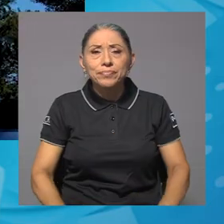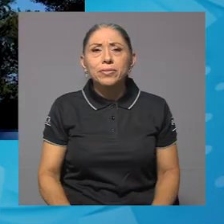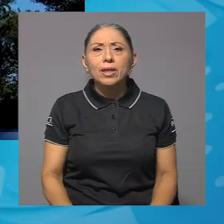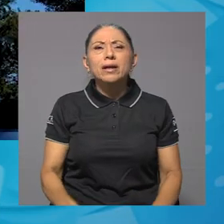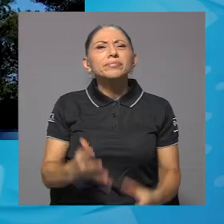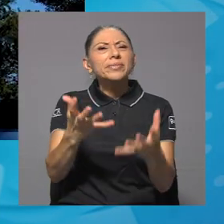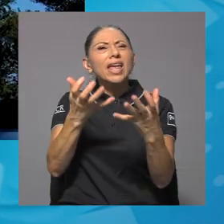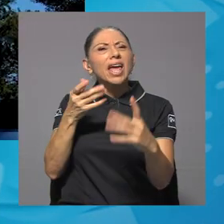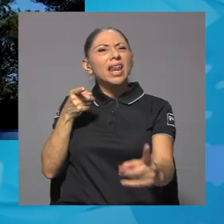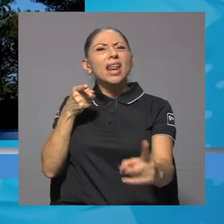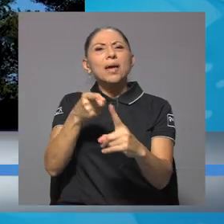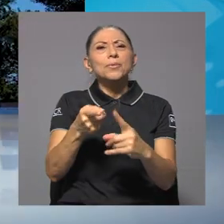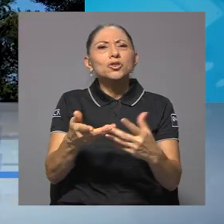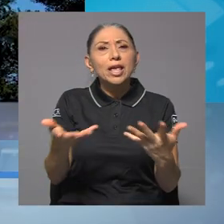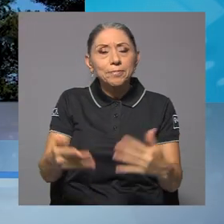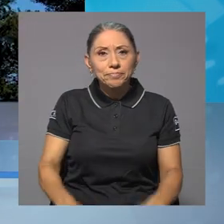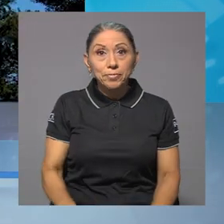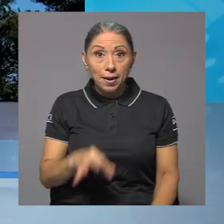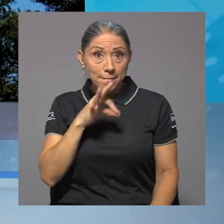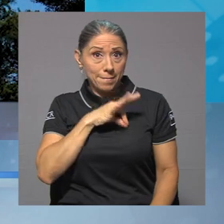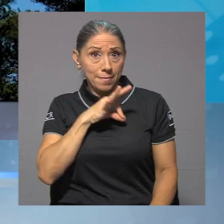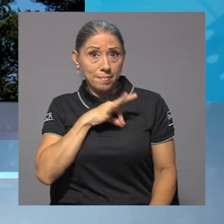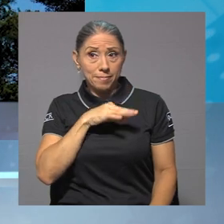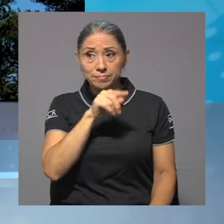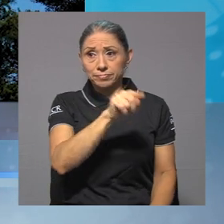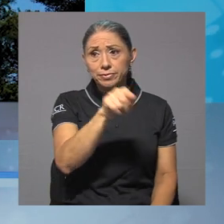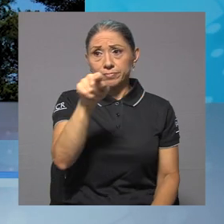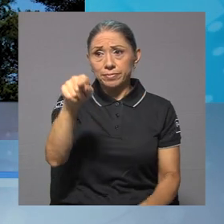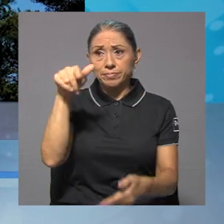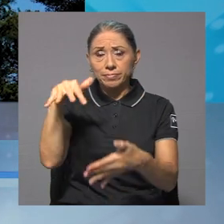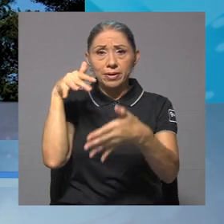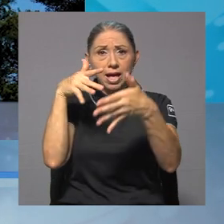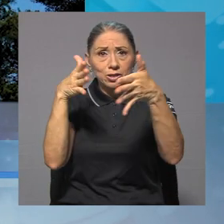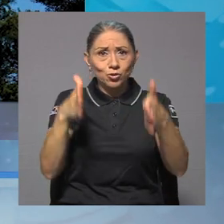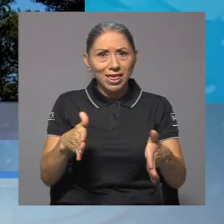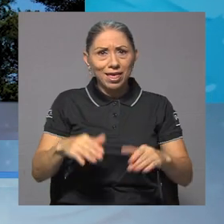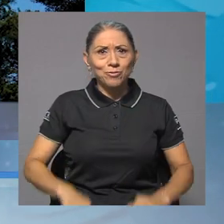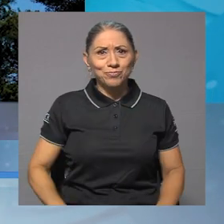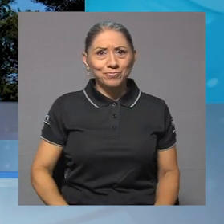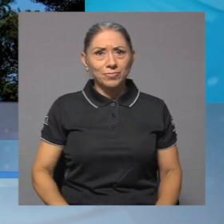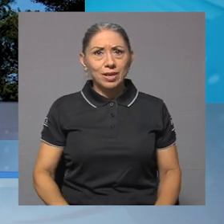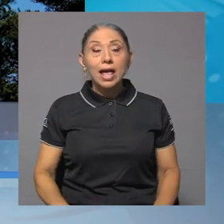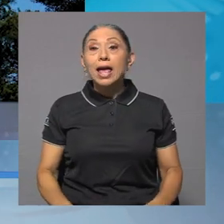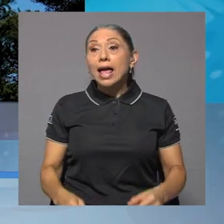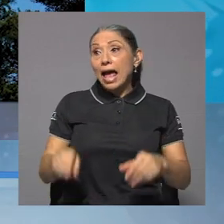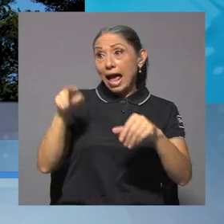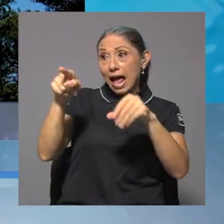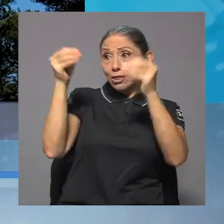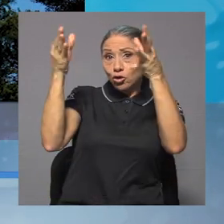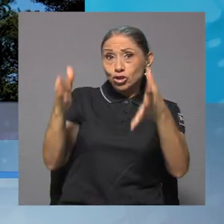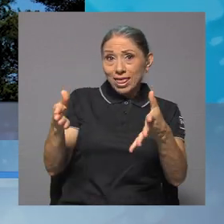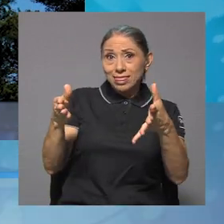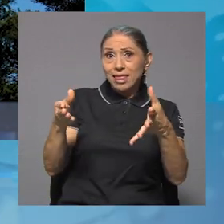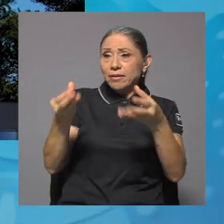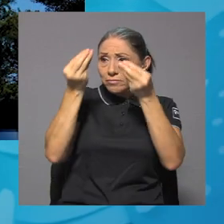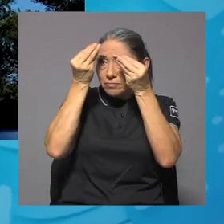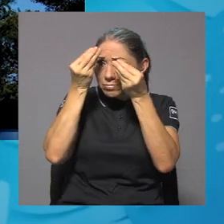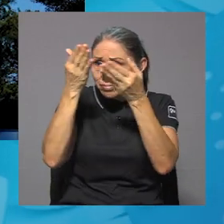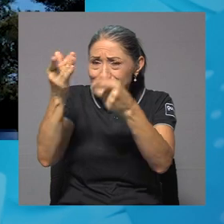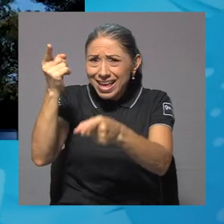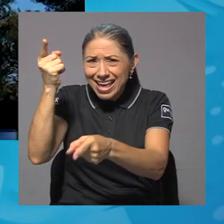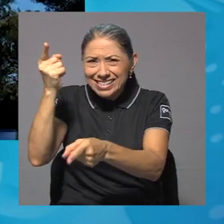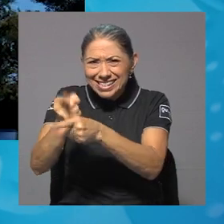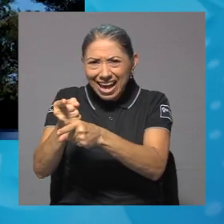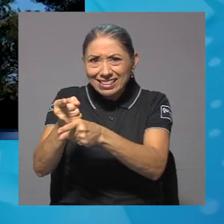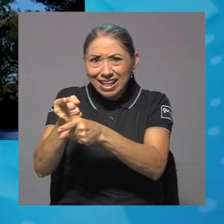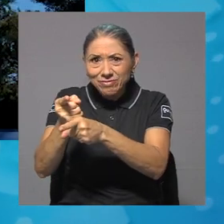¿Qué es lo que buscamos? Bueno, favorecer también al estudiantado, al docente darle la información más exacta